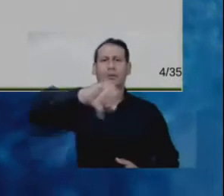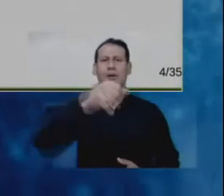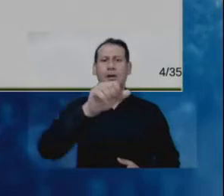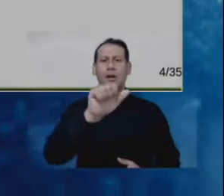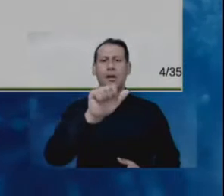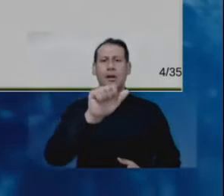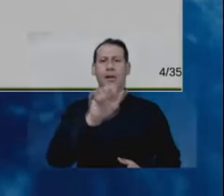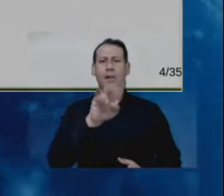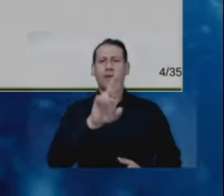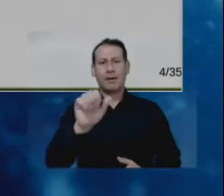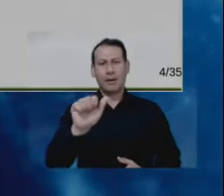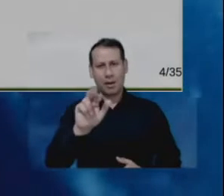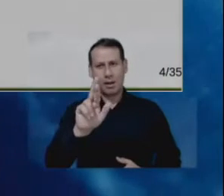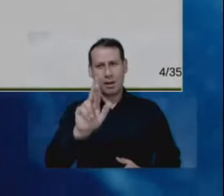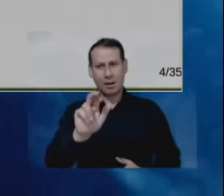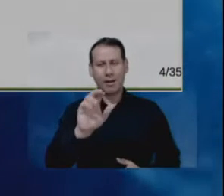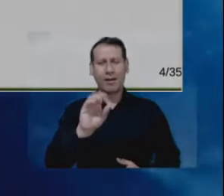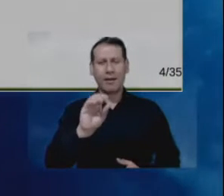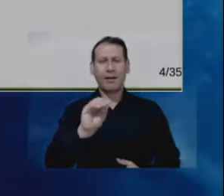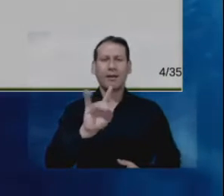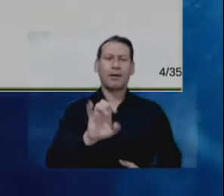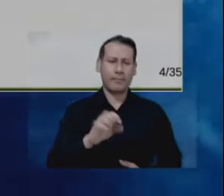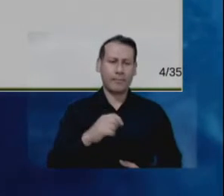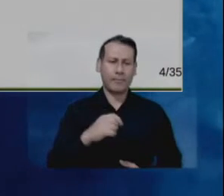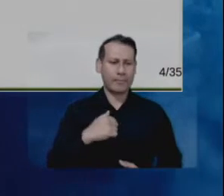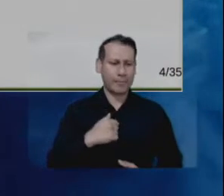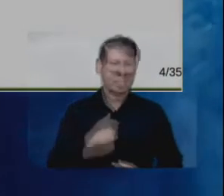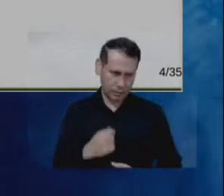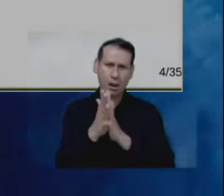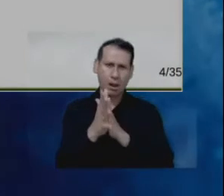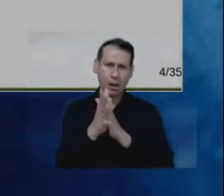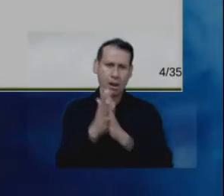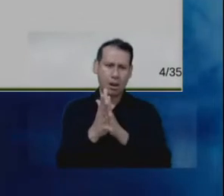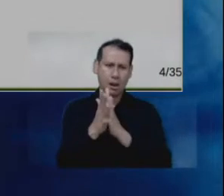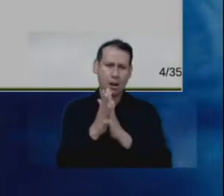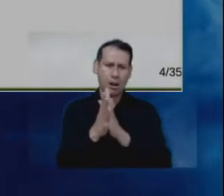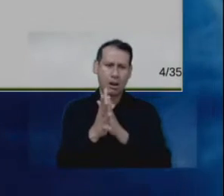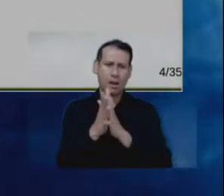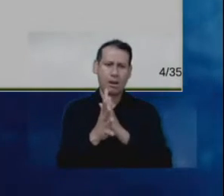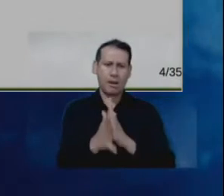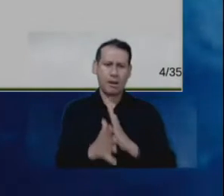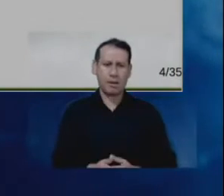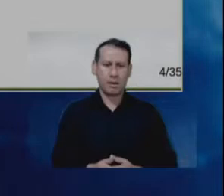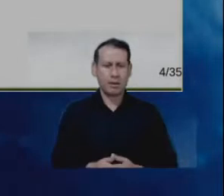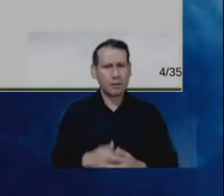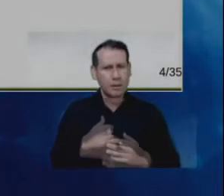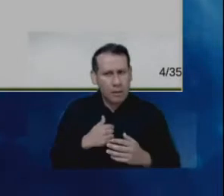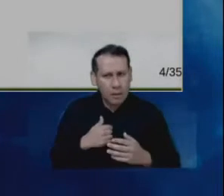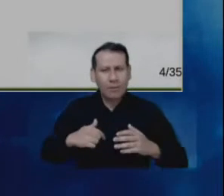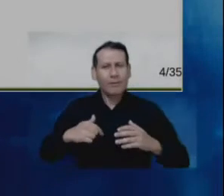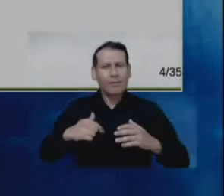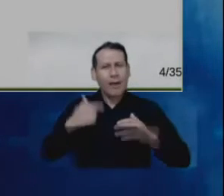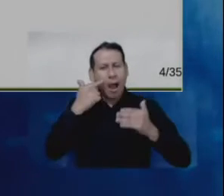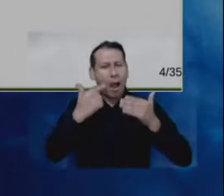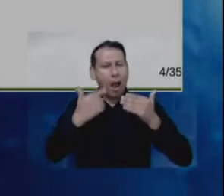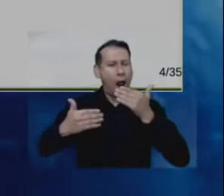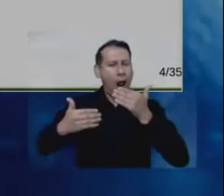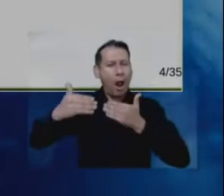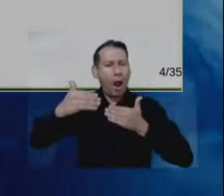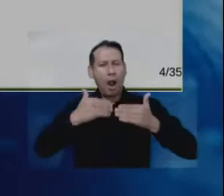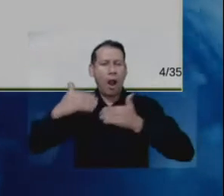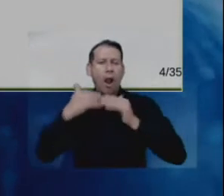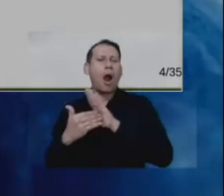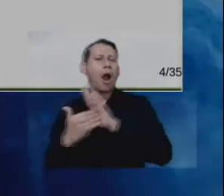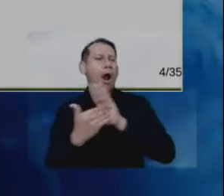consideraciones y resultados que tenemos respecto de la parte de simulación, que es fundamental debido a que